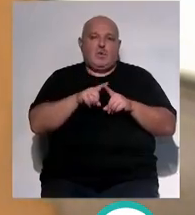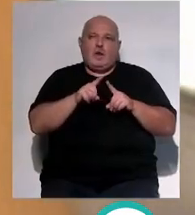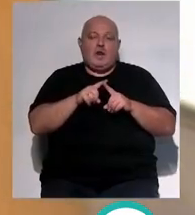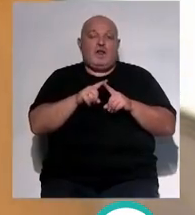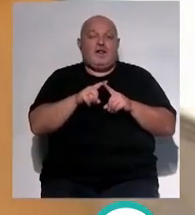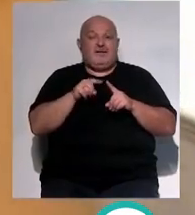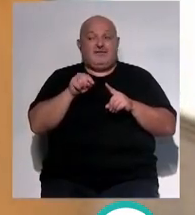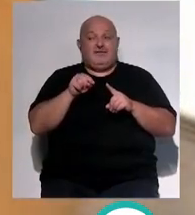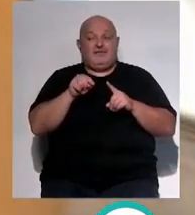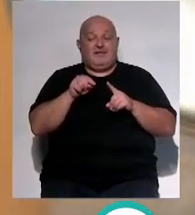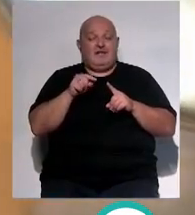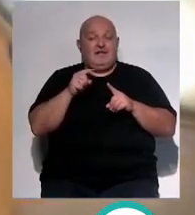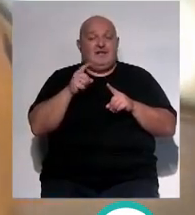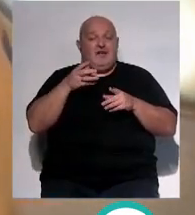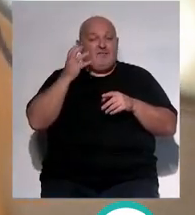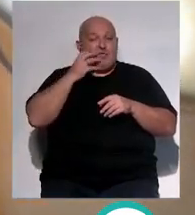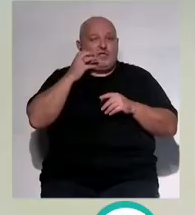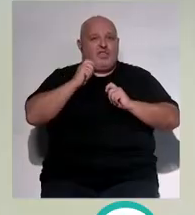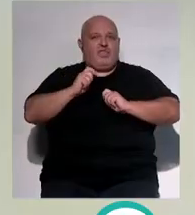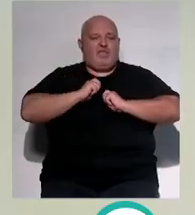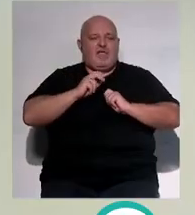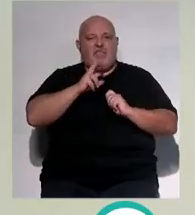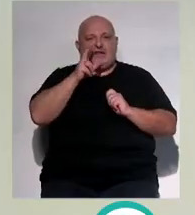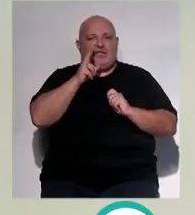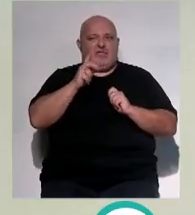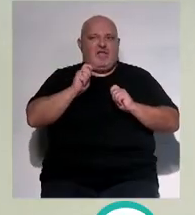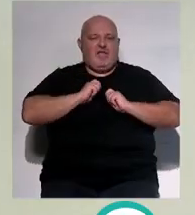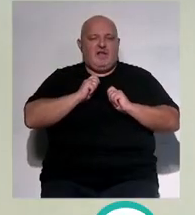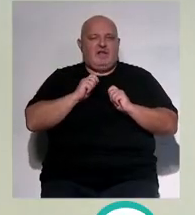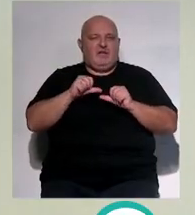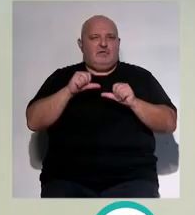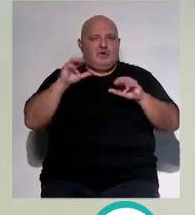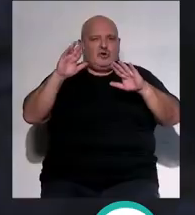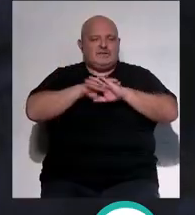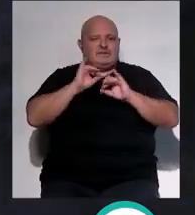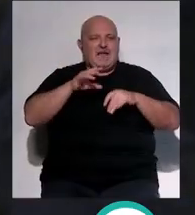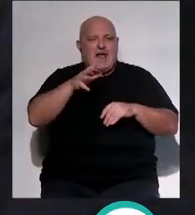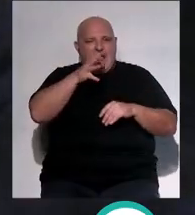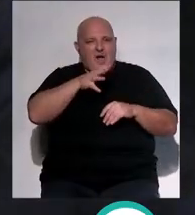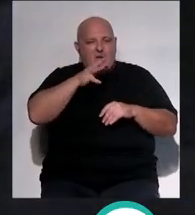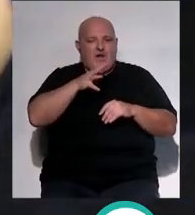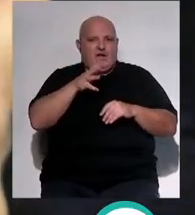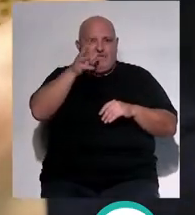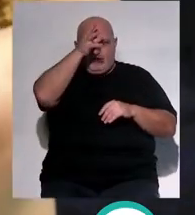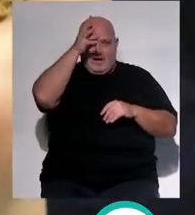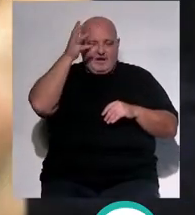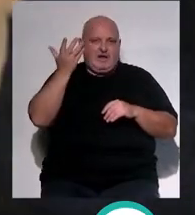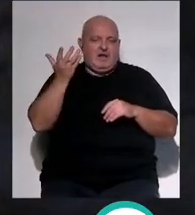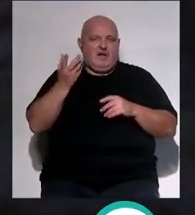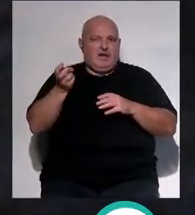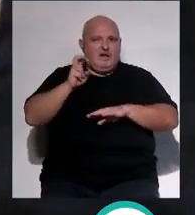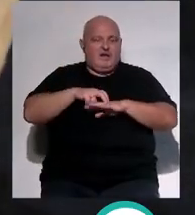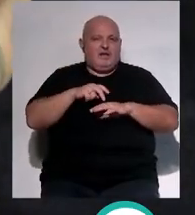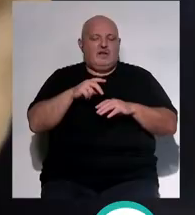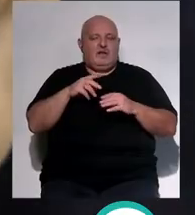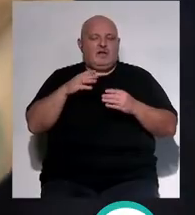esa parte de fruta que te da esa hidratación que a lo mejor llevas toda la noche sin beber agua en verano por ejemplo el levantarte y